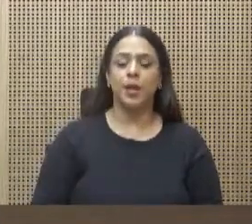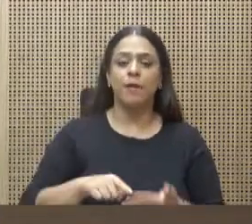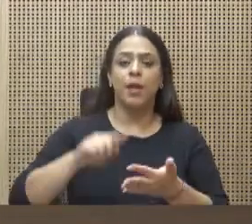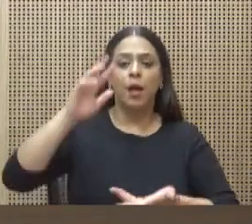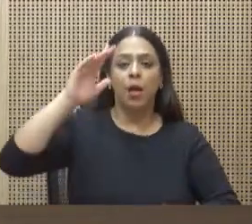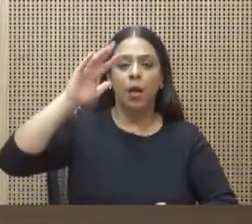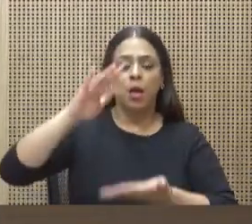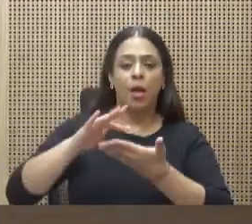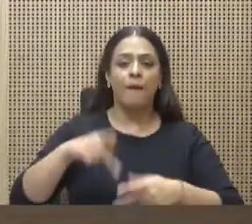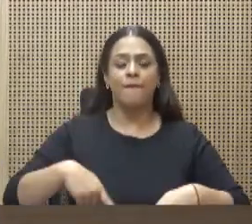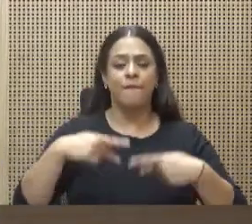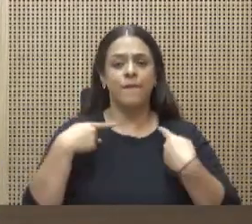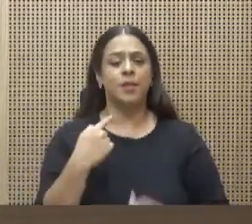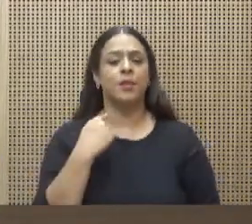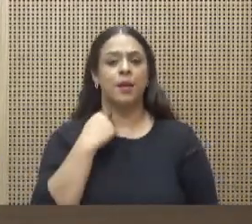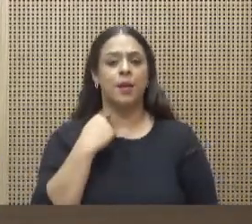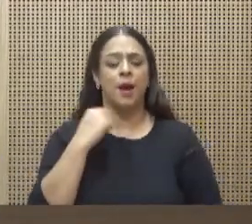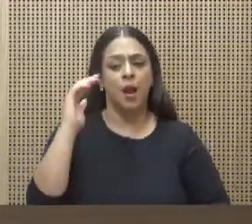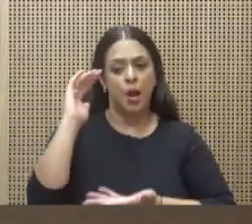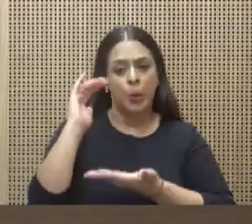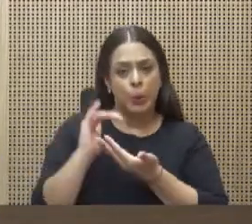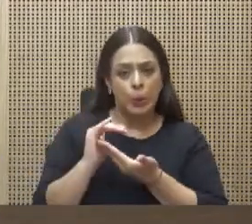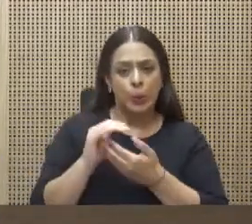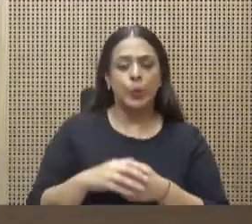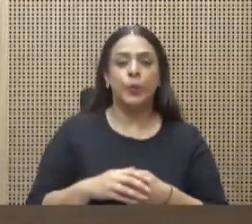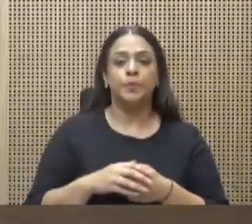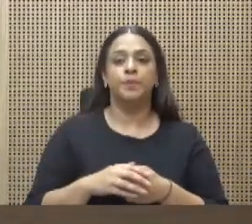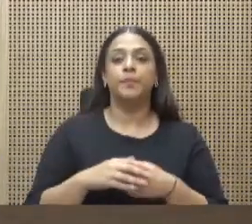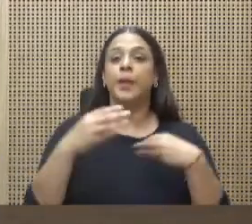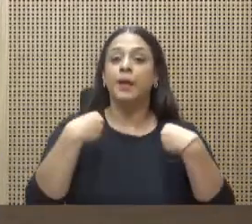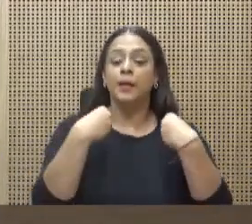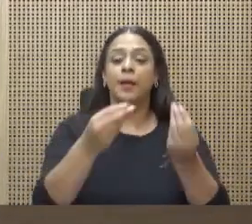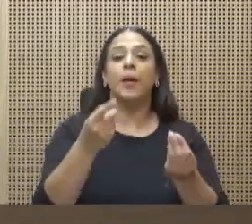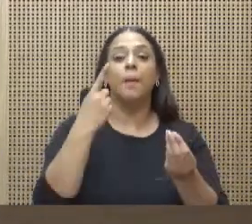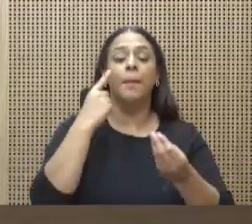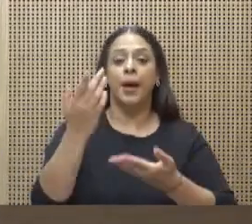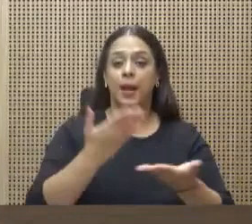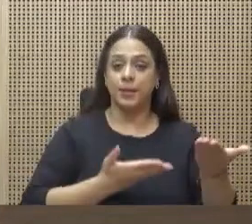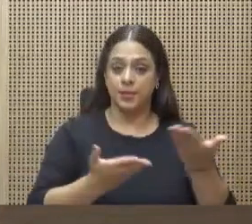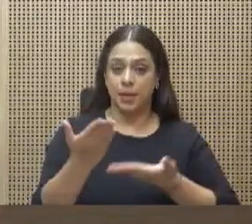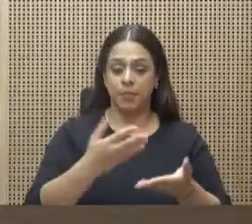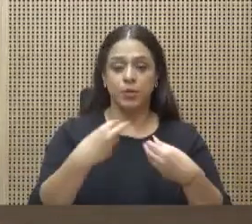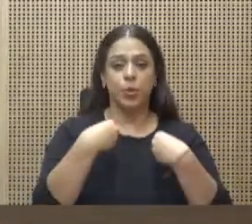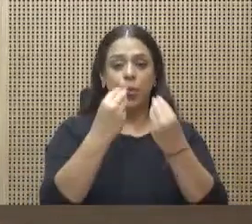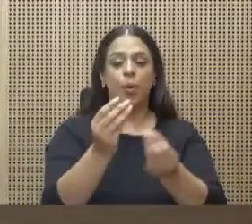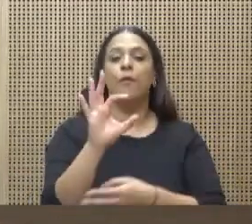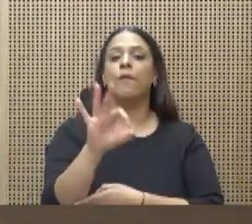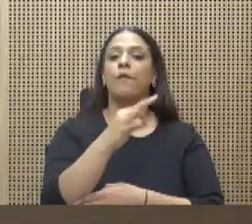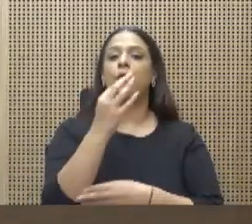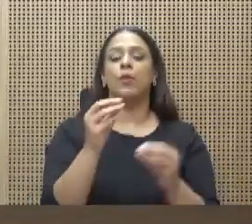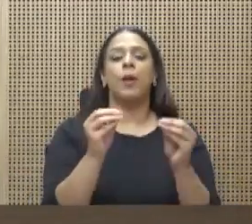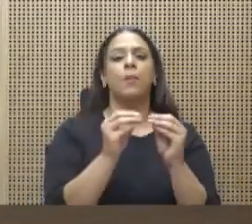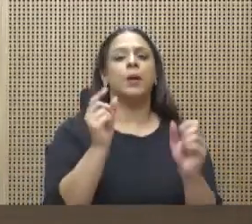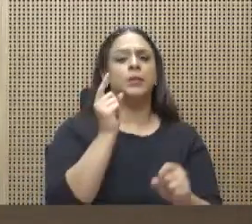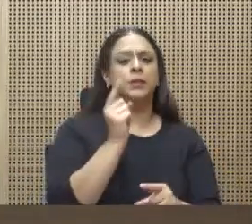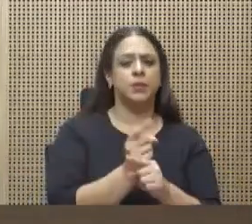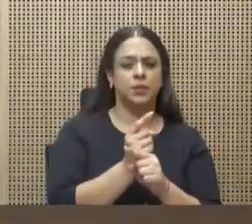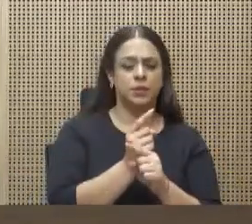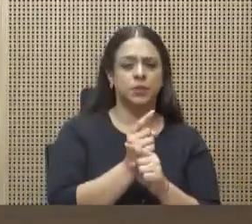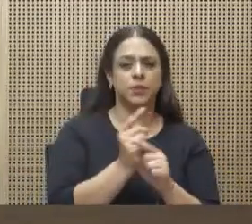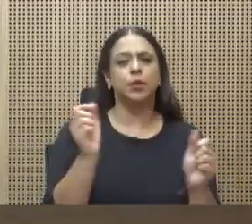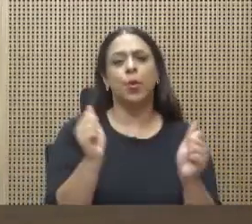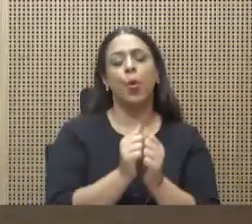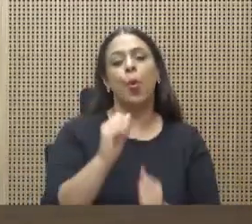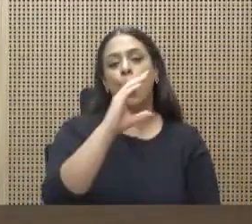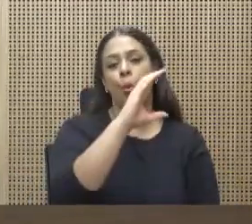rediseño del aparato estatal para que los servicios sean brindados de forma más eficiente y con el costarricense en el centro.